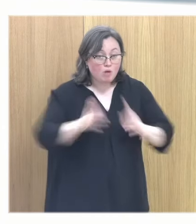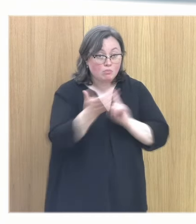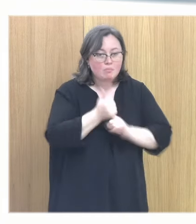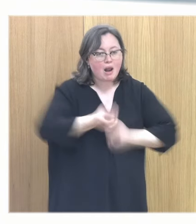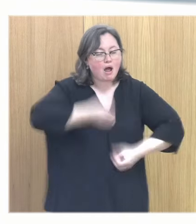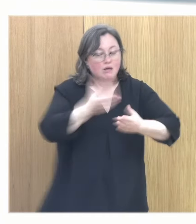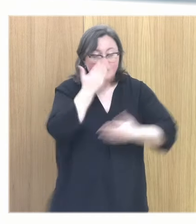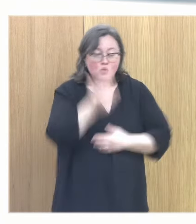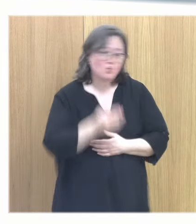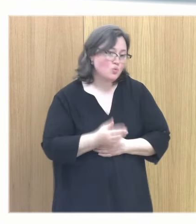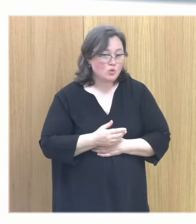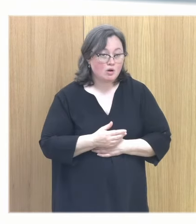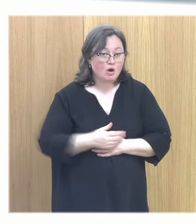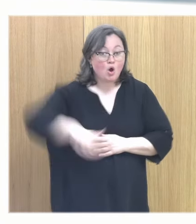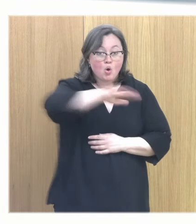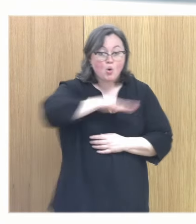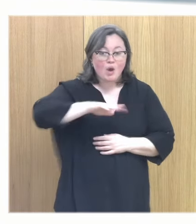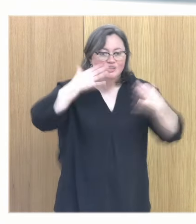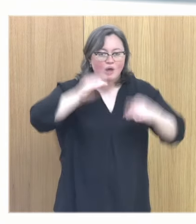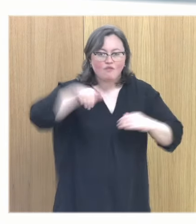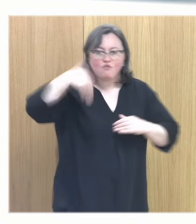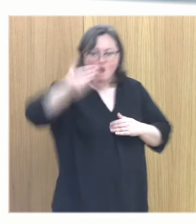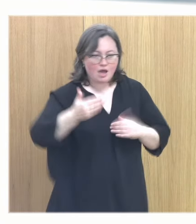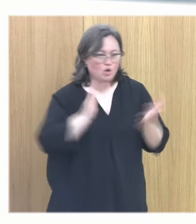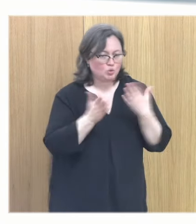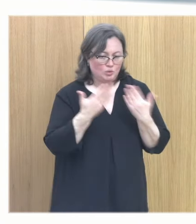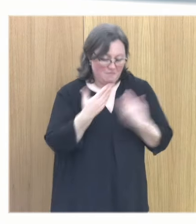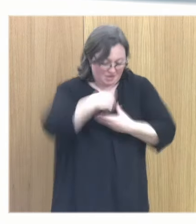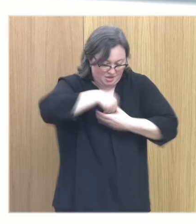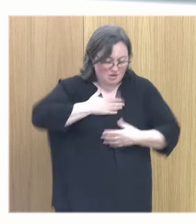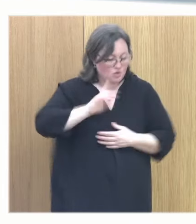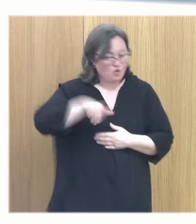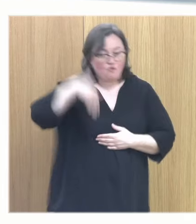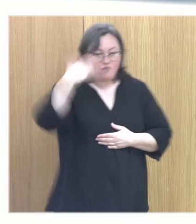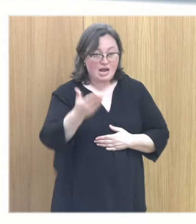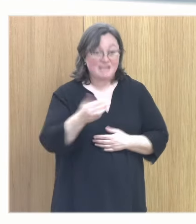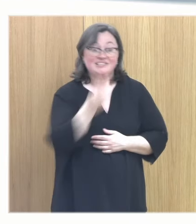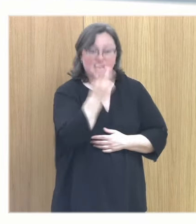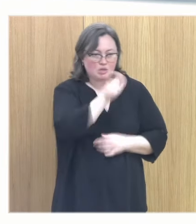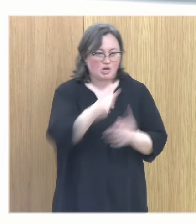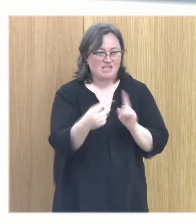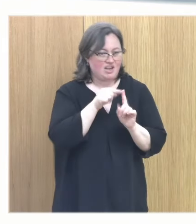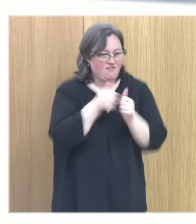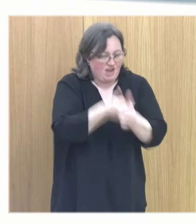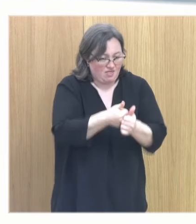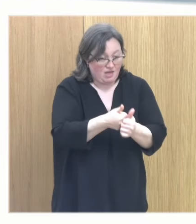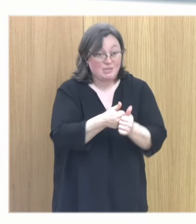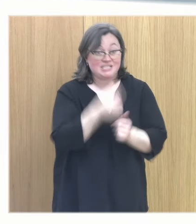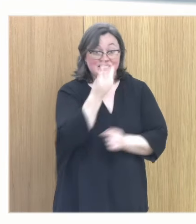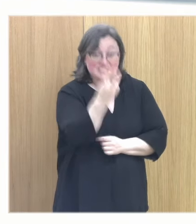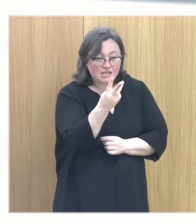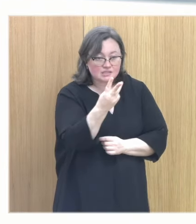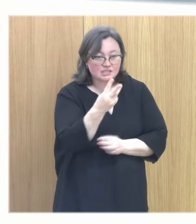hablar el lugar de seguridad lo tienen que tener fuera y tengo que conseguir que tengan tres personas y segunda tarea fundamental hay que tratar que dentro de esas tres